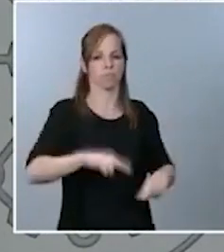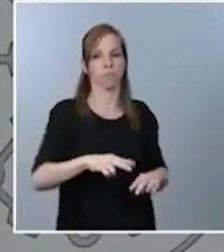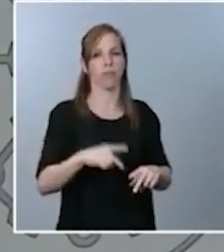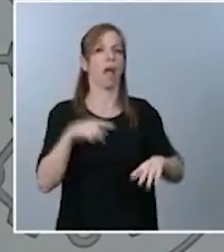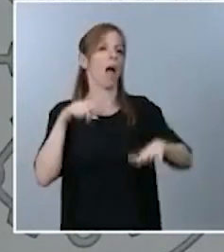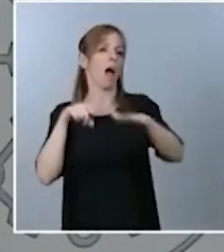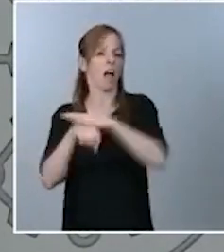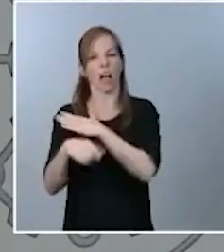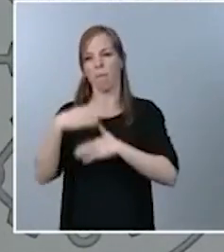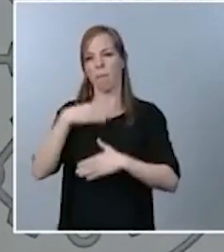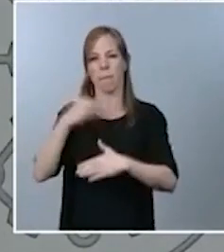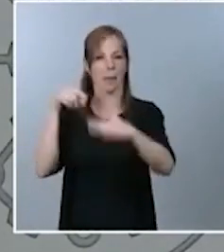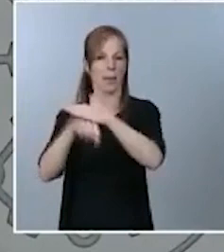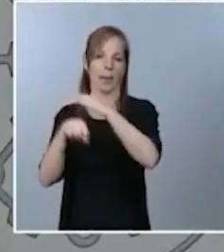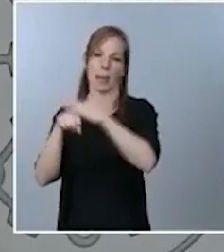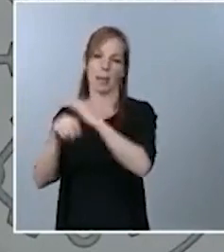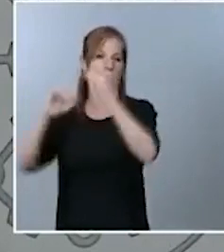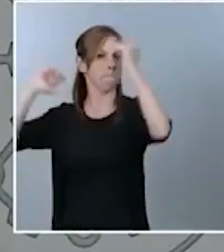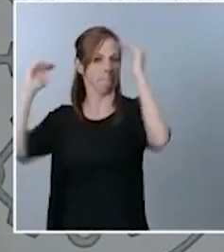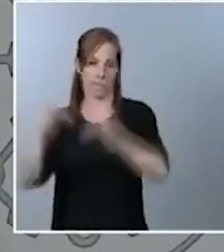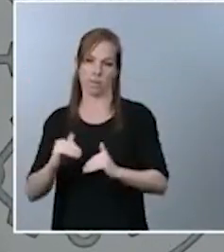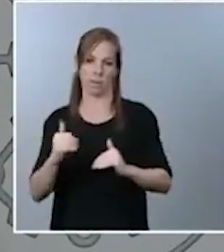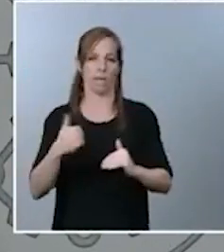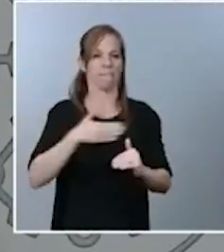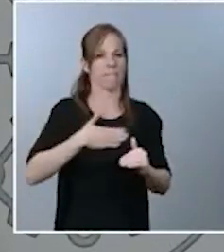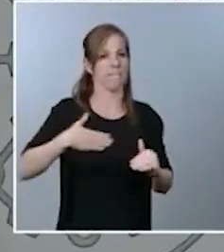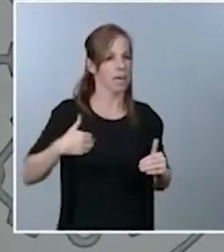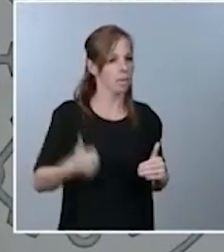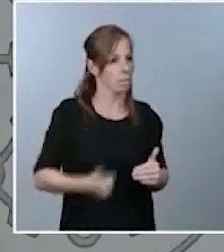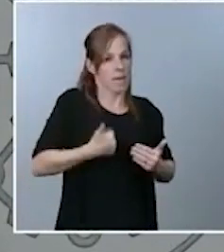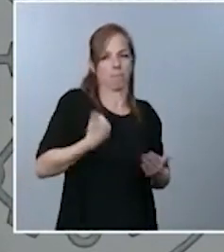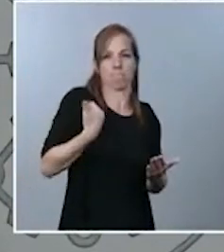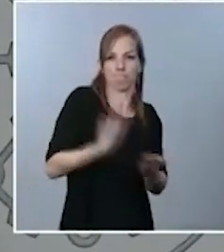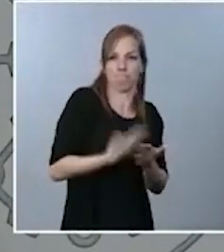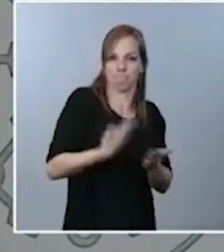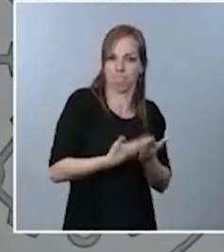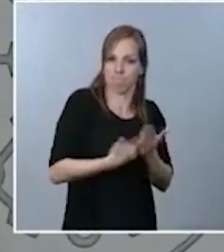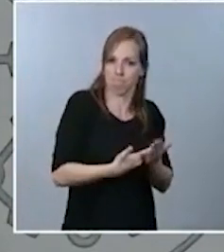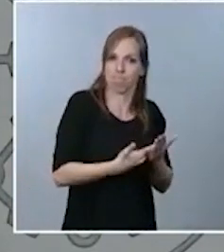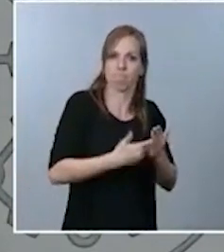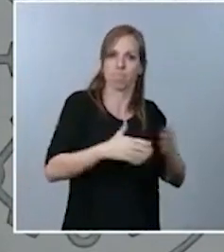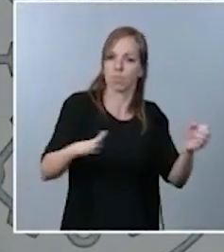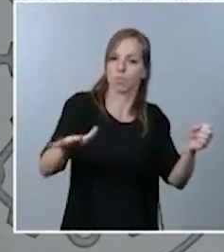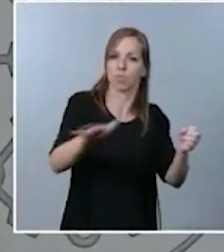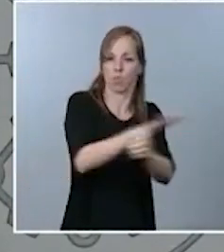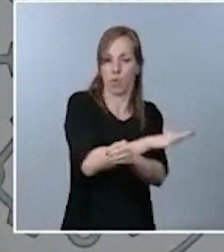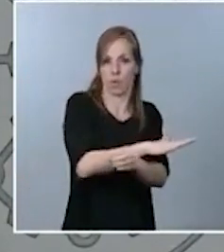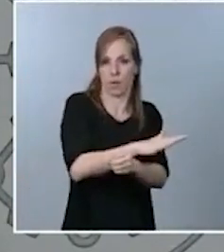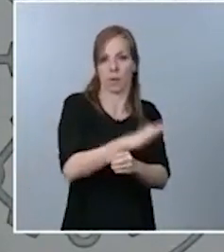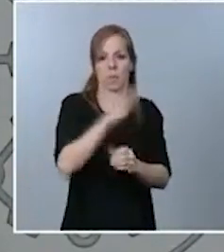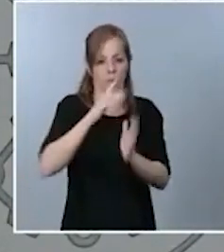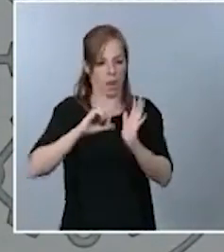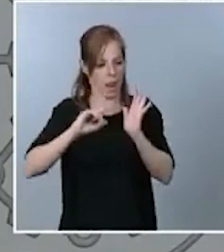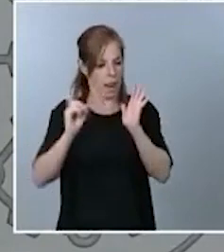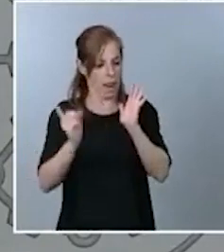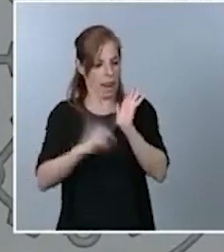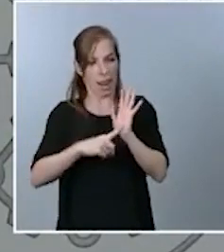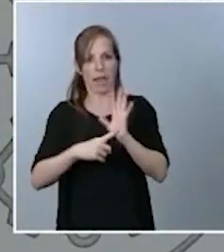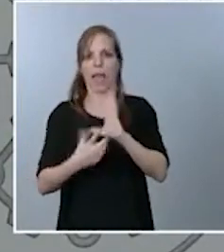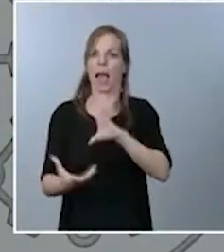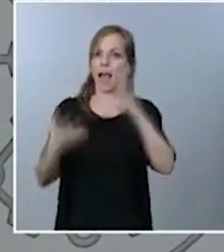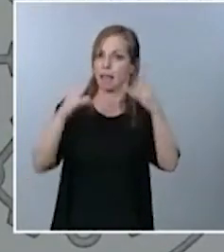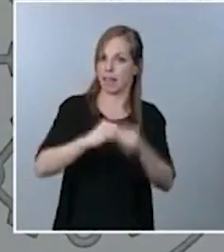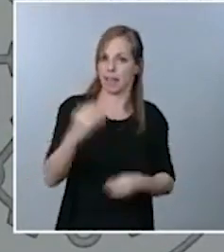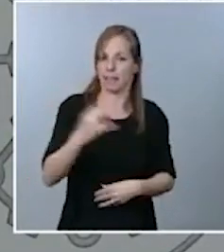forma digamos más garantista de las propias exigencias que la propia ley traslada y si es posible reforzar